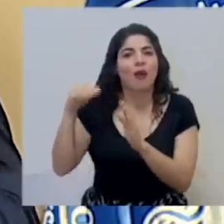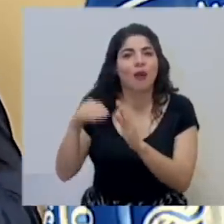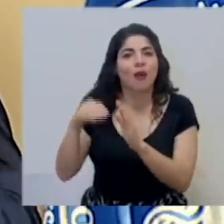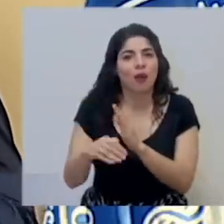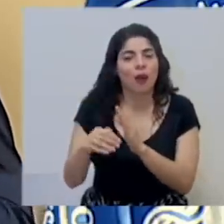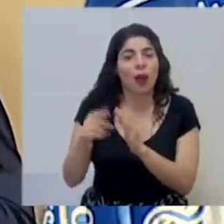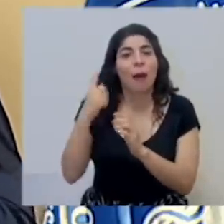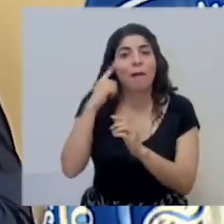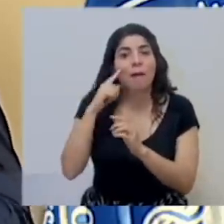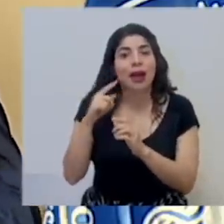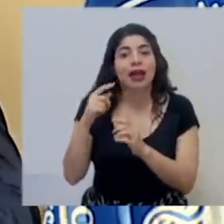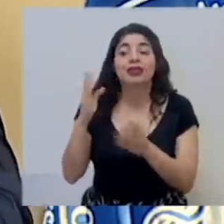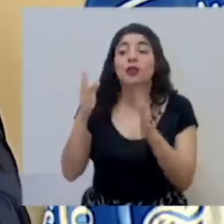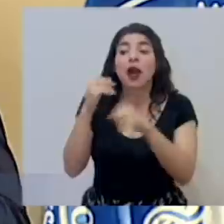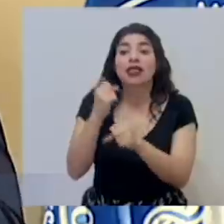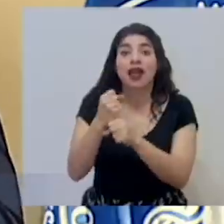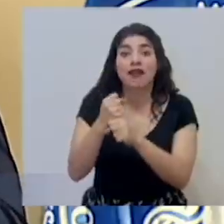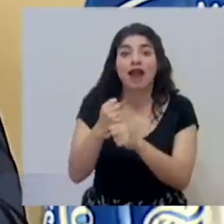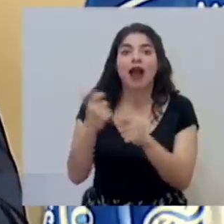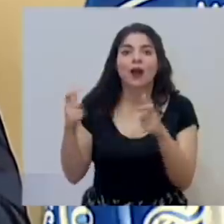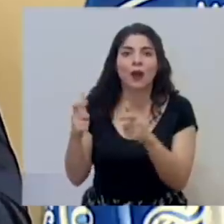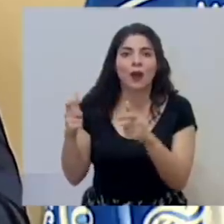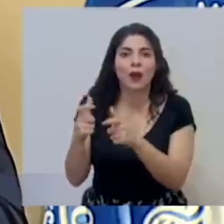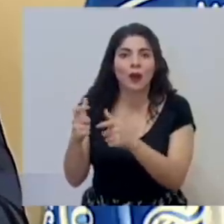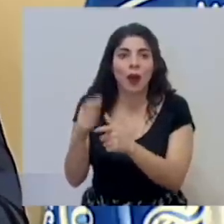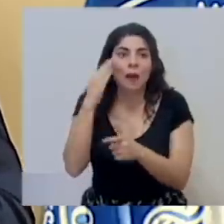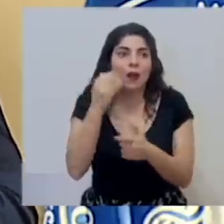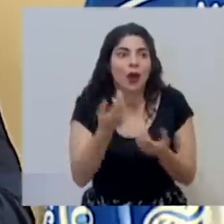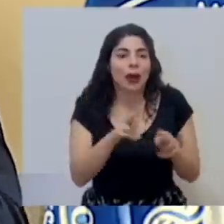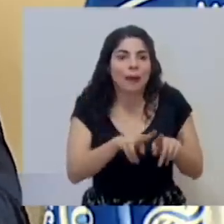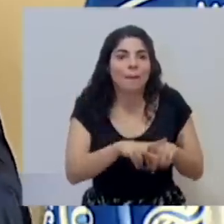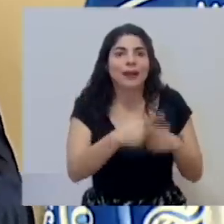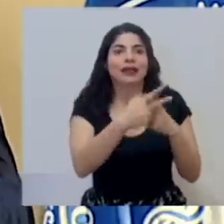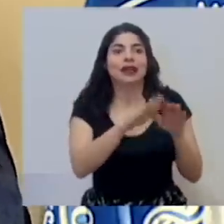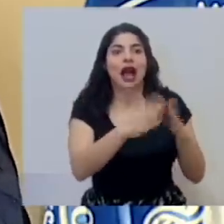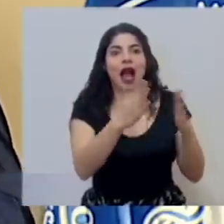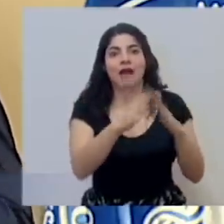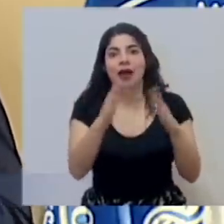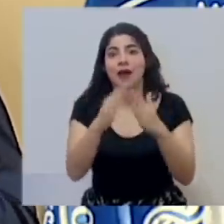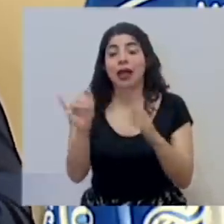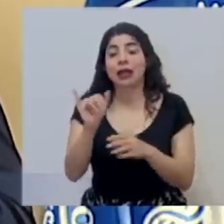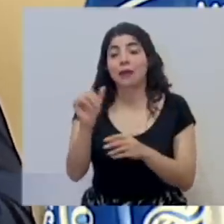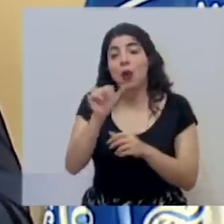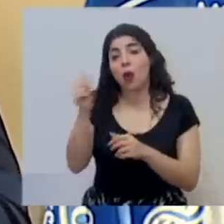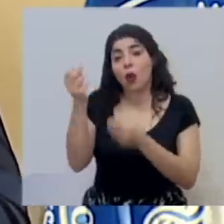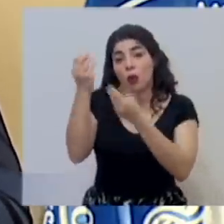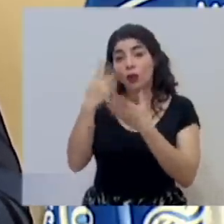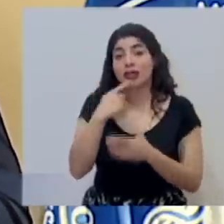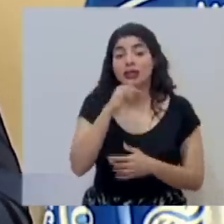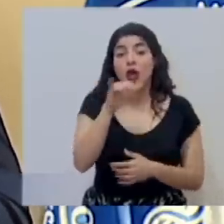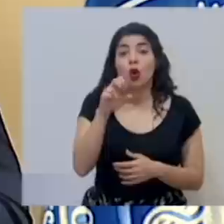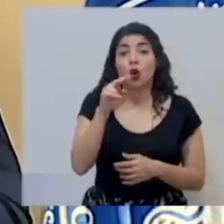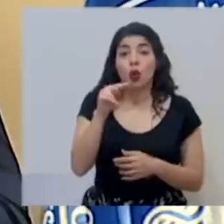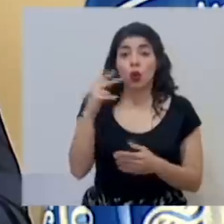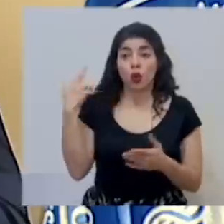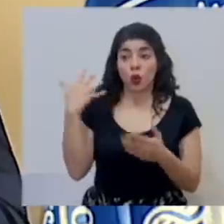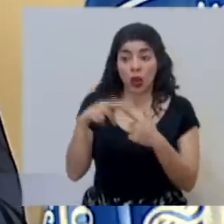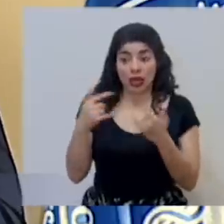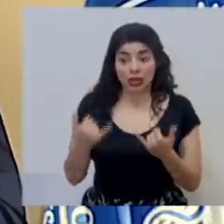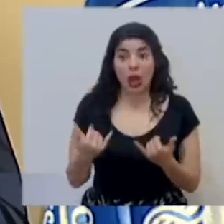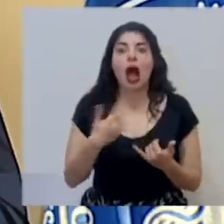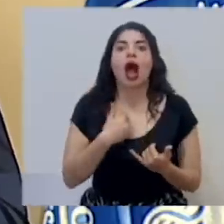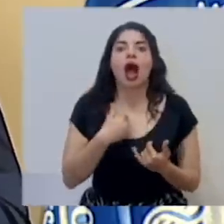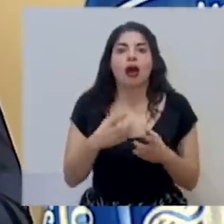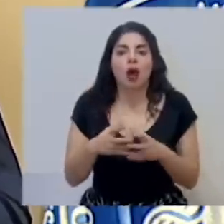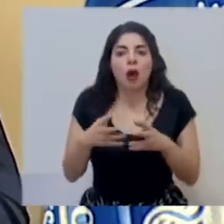activación. También hay otros indicadores económicos, por ejemplo, que ya indican que de junio a la fecha ha habido